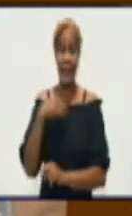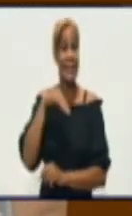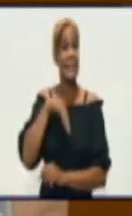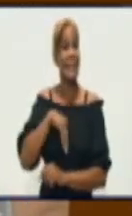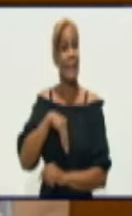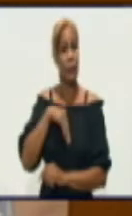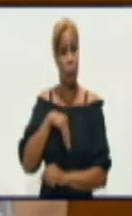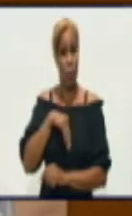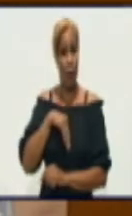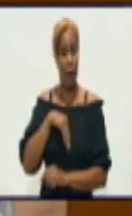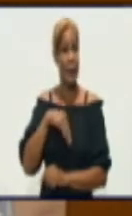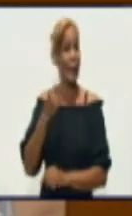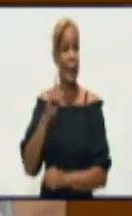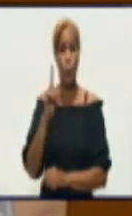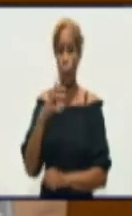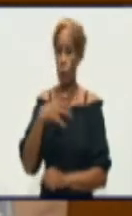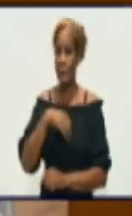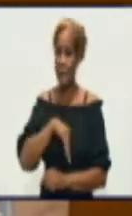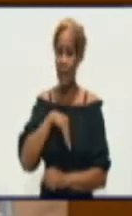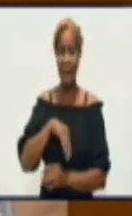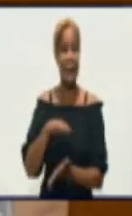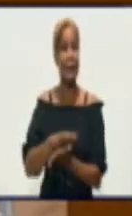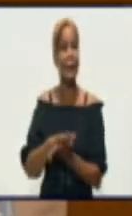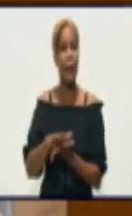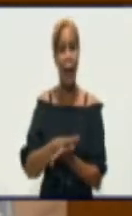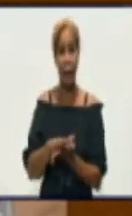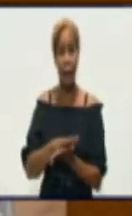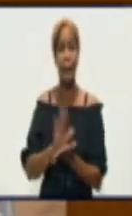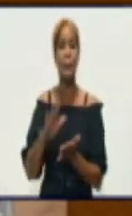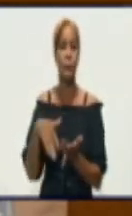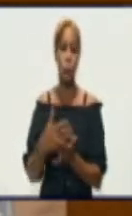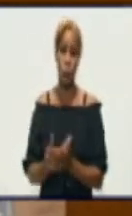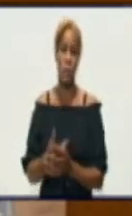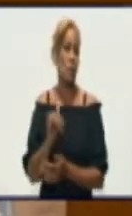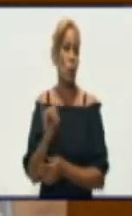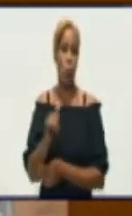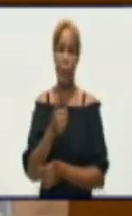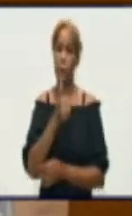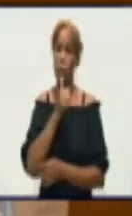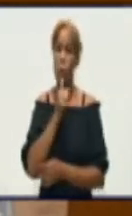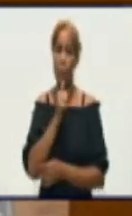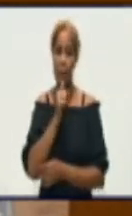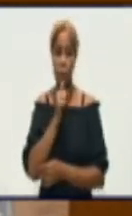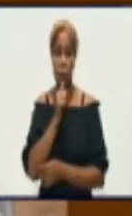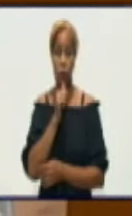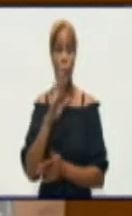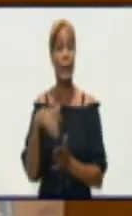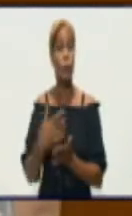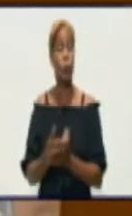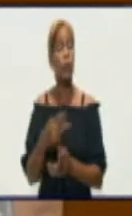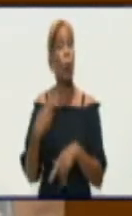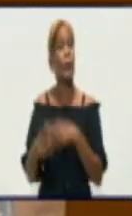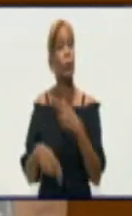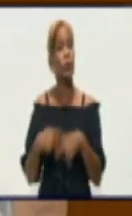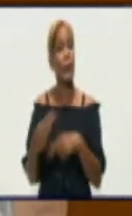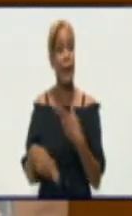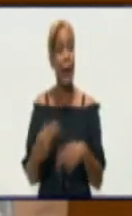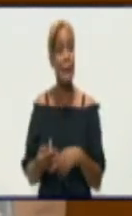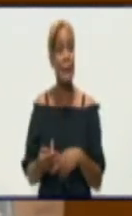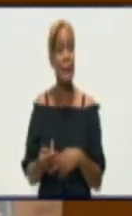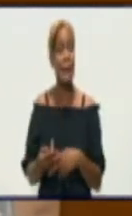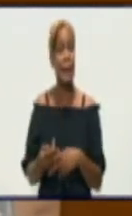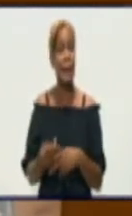la sintomatología, los pacientes sospechosos con sintomatología que cuando se le hace el test aplica cada vez es mayor.